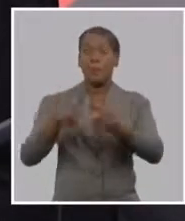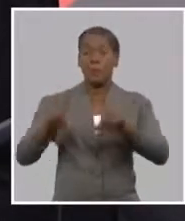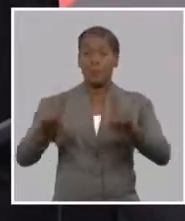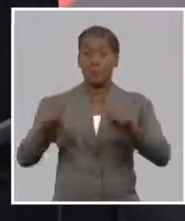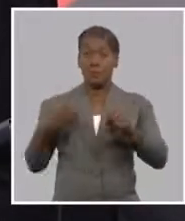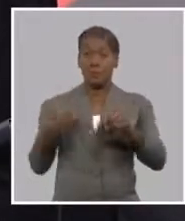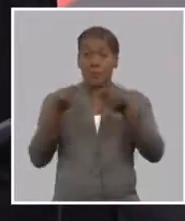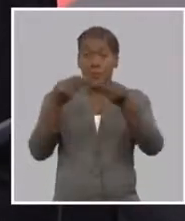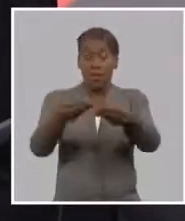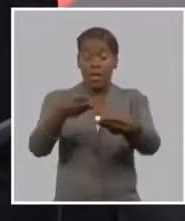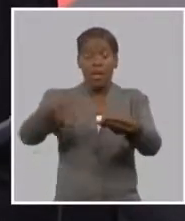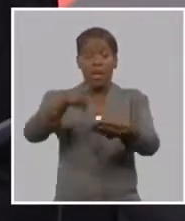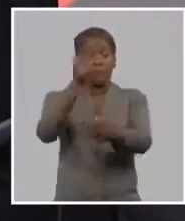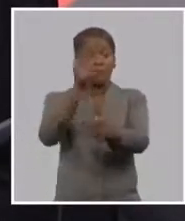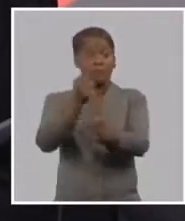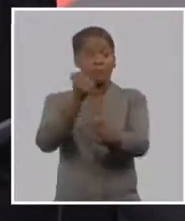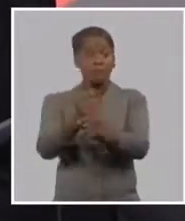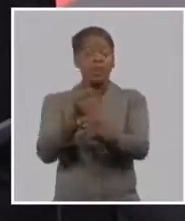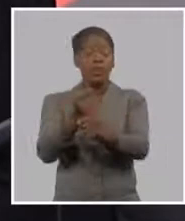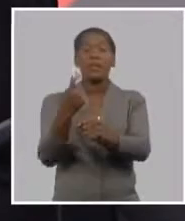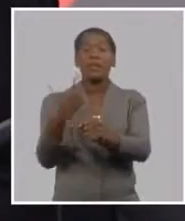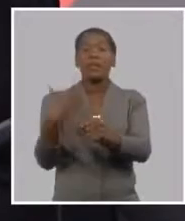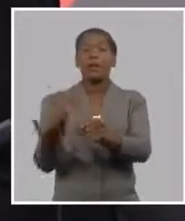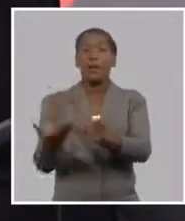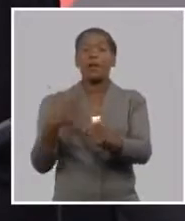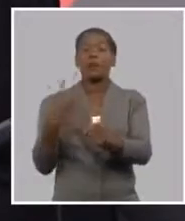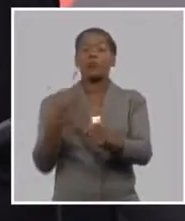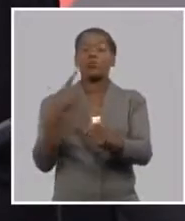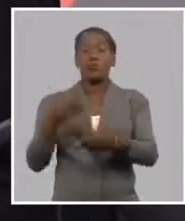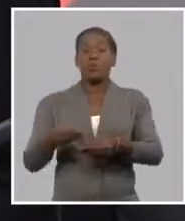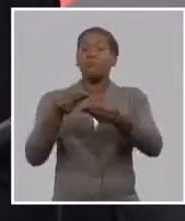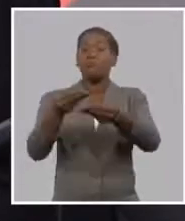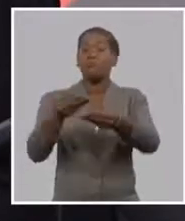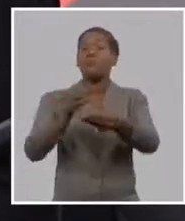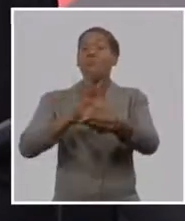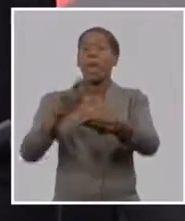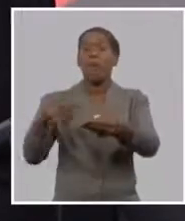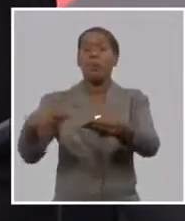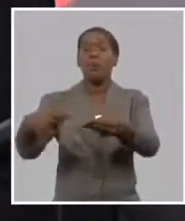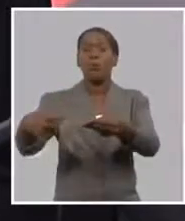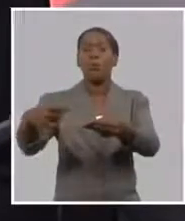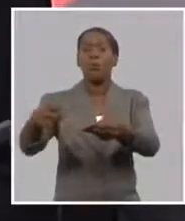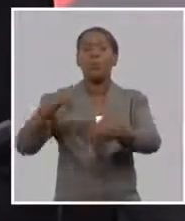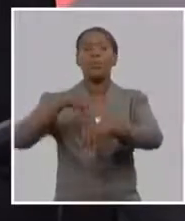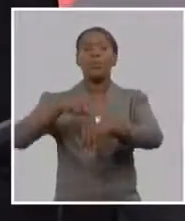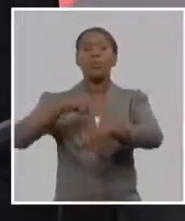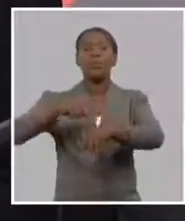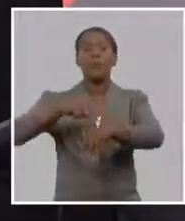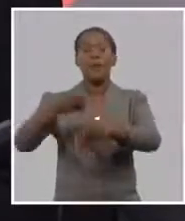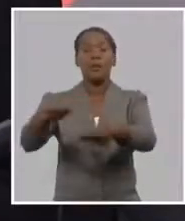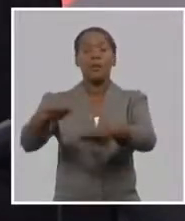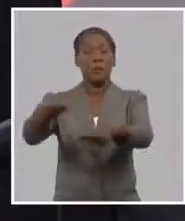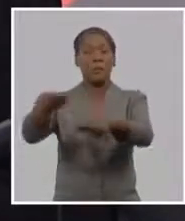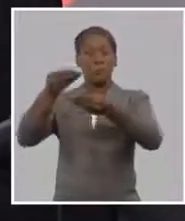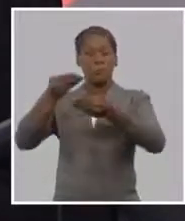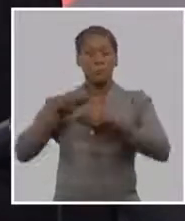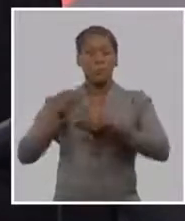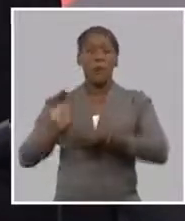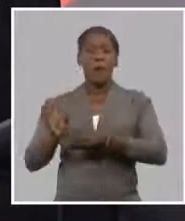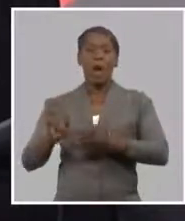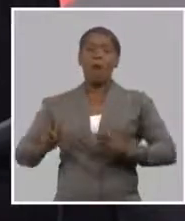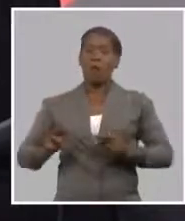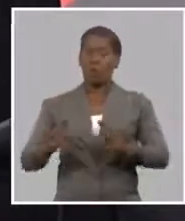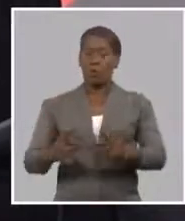concede deben tener un carácter eminentemente reintegrable, tomando en cuenta además el equilibrio financiero general. Debe tenerse